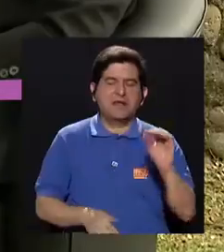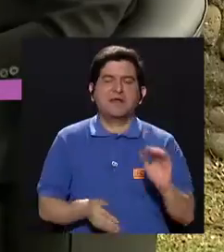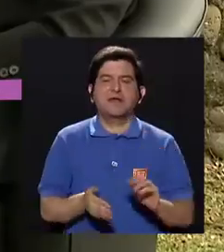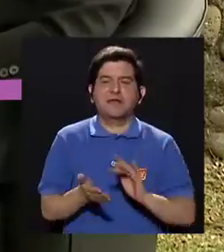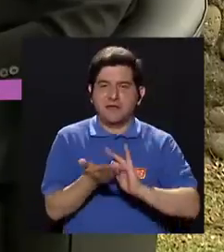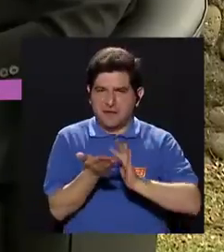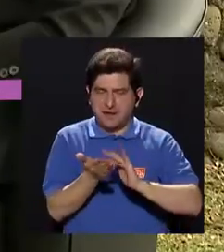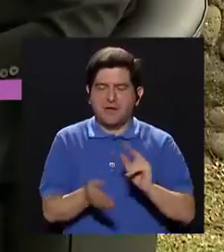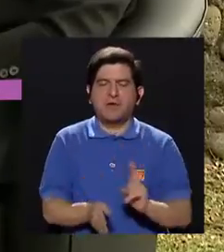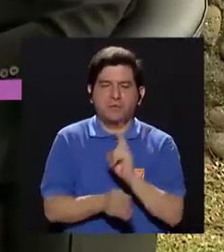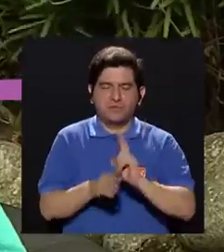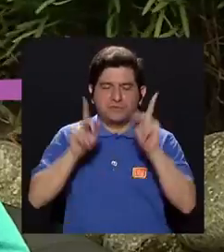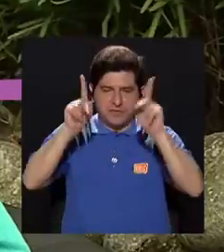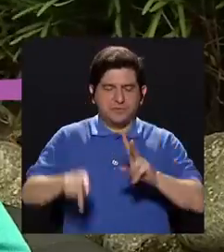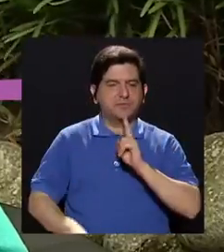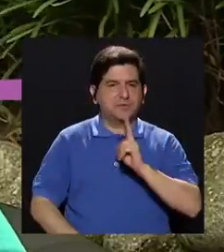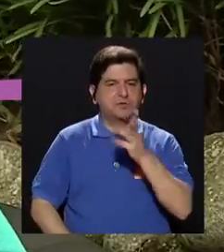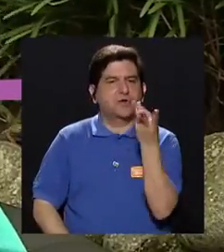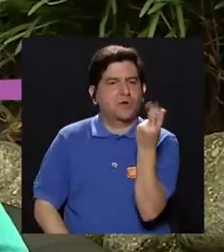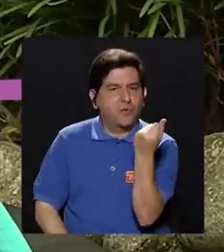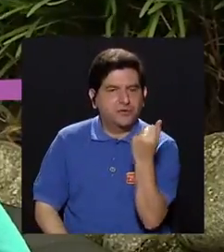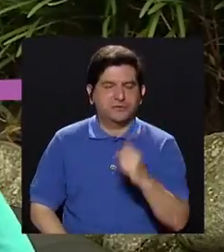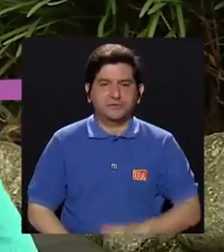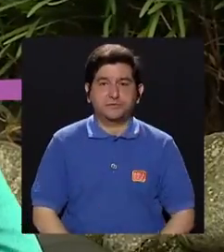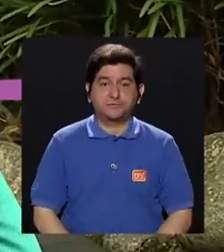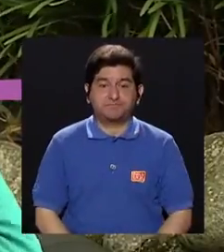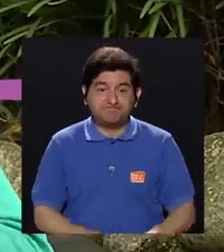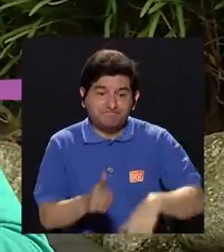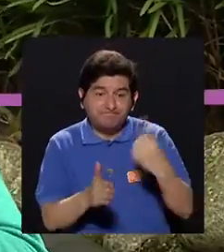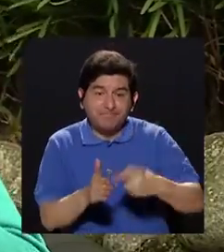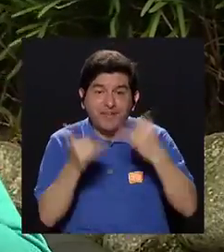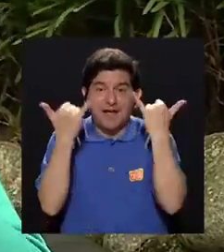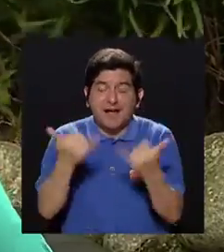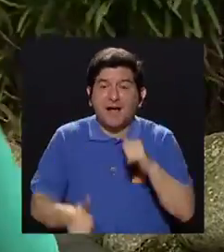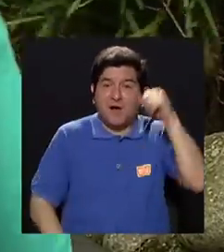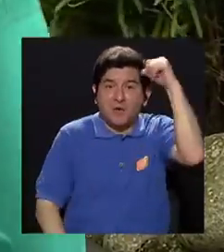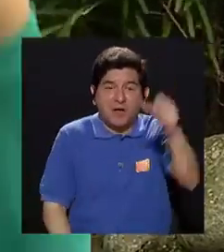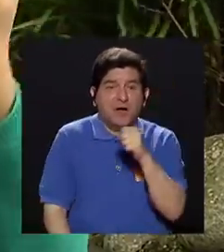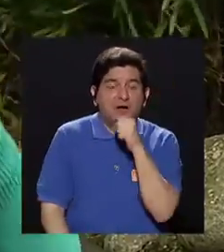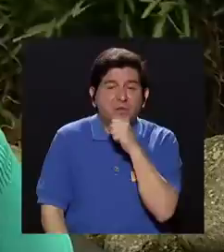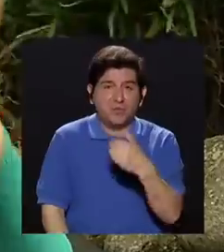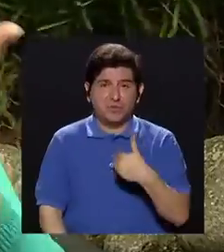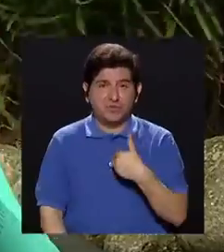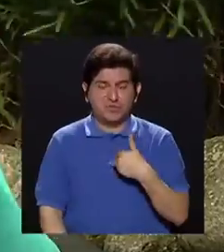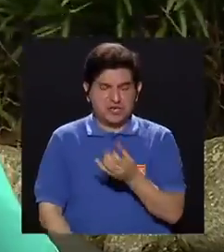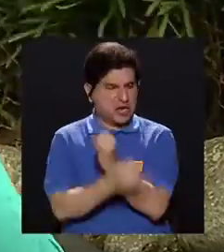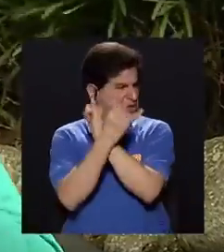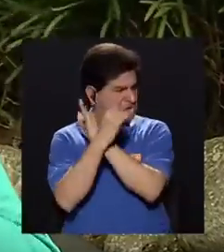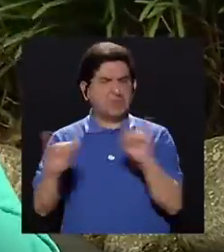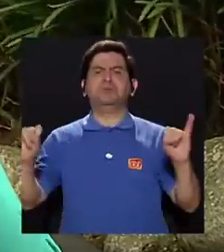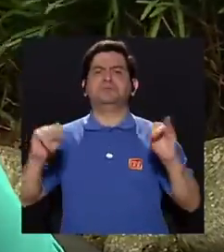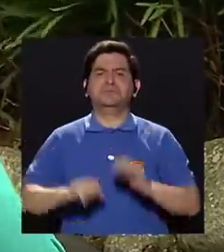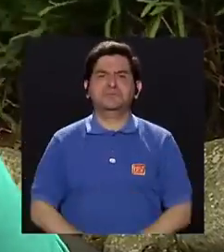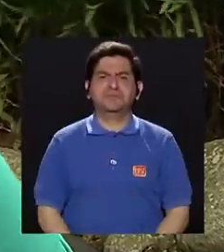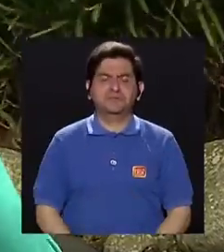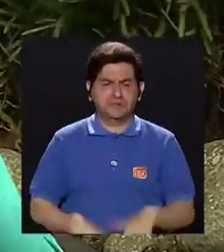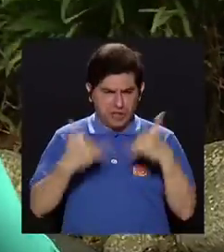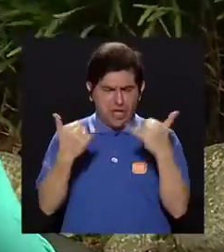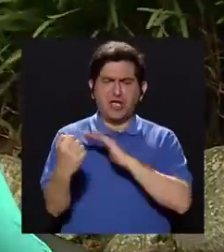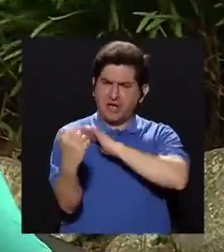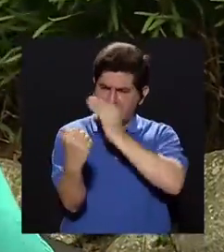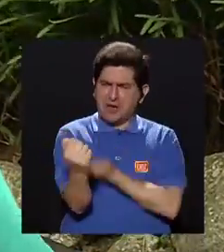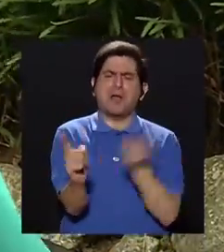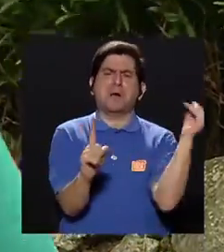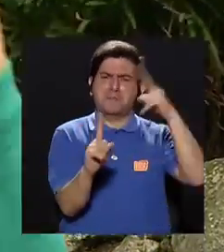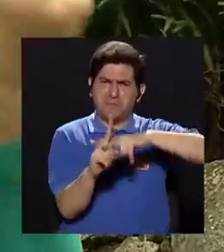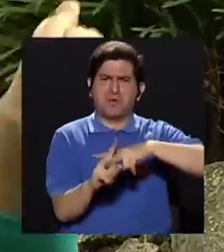realmente el paciente. Suele pasar, ¿verdad?, que muchas veces ahora los adultos mayores tienen mucha independencia, ¿verdad?, y han llegado a empoderarse